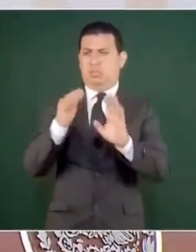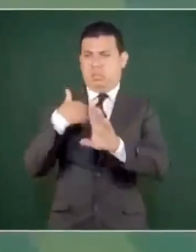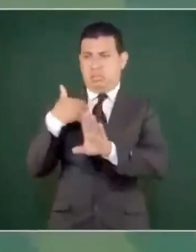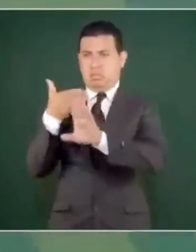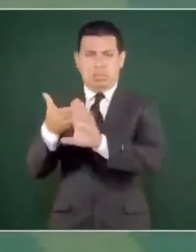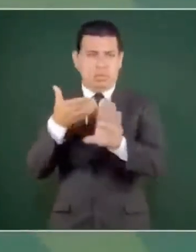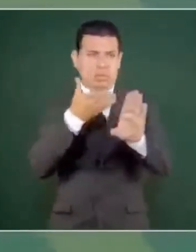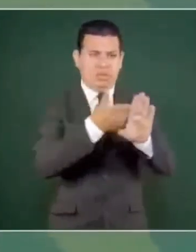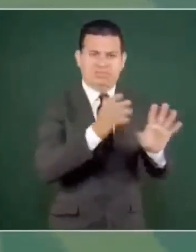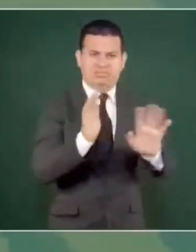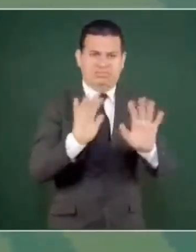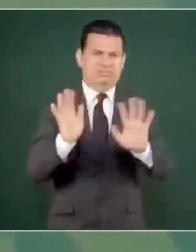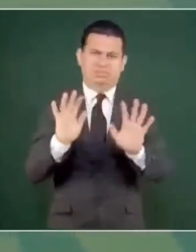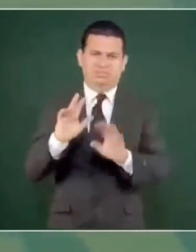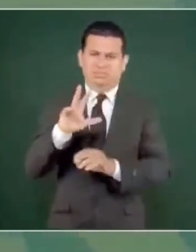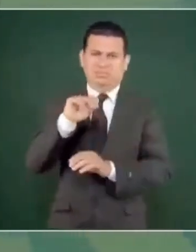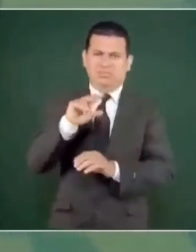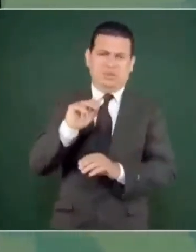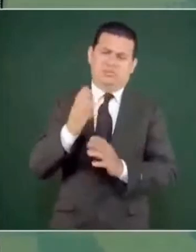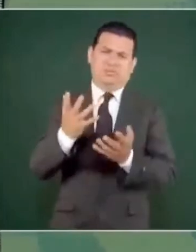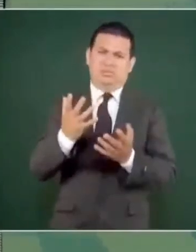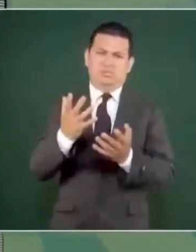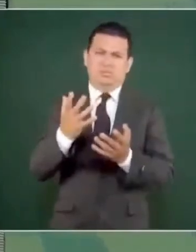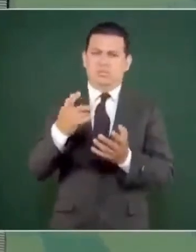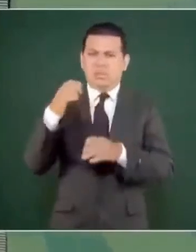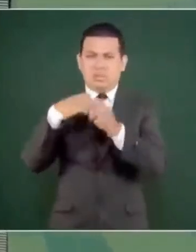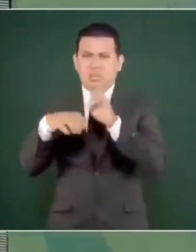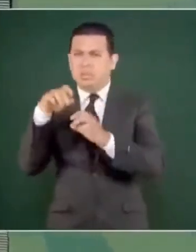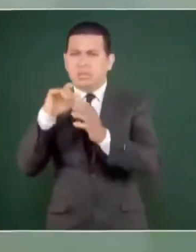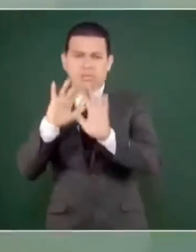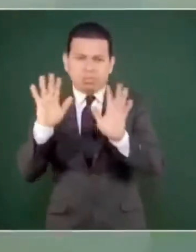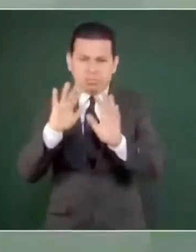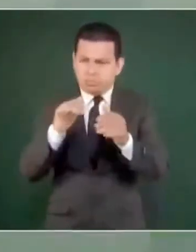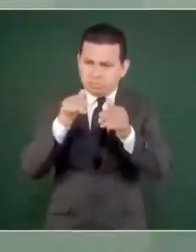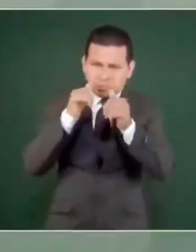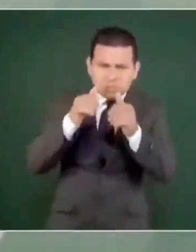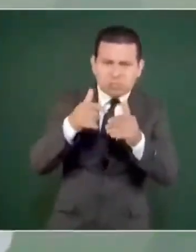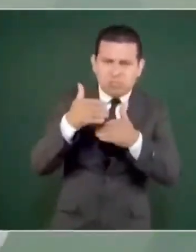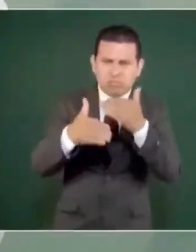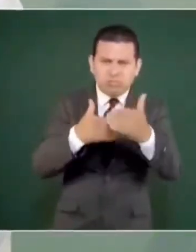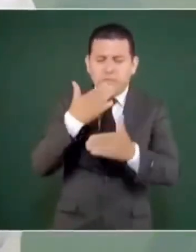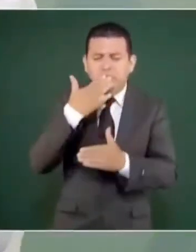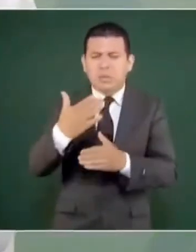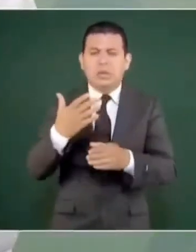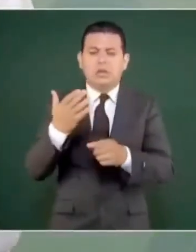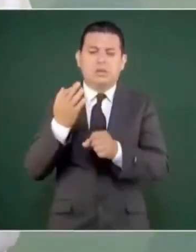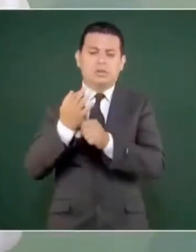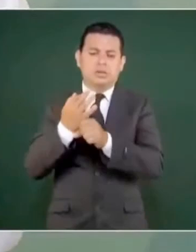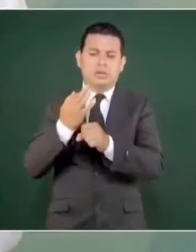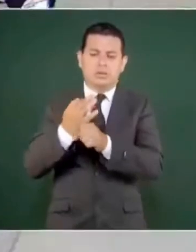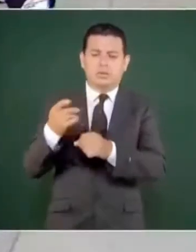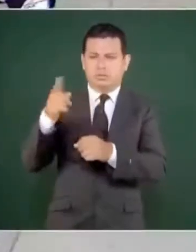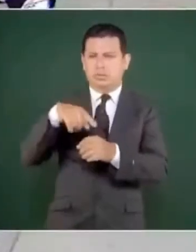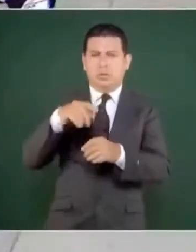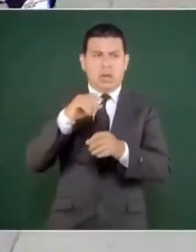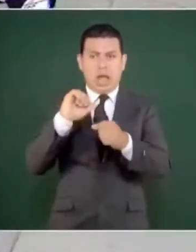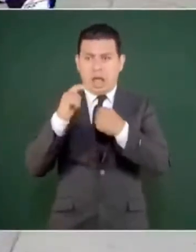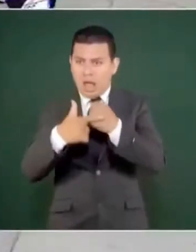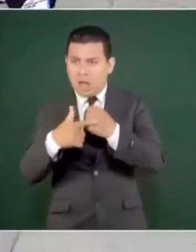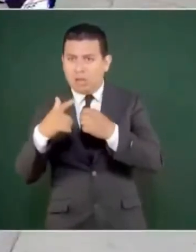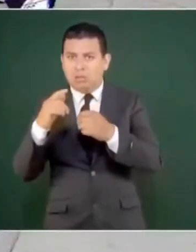dice… también se lo vamos a aclarar